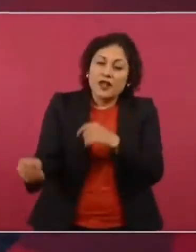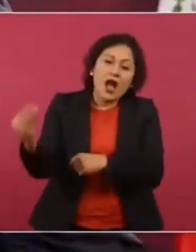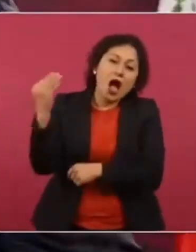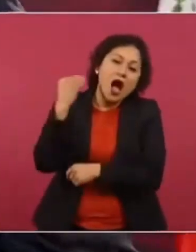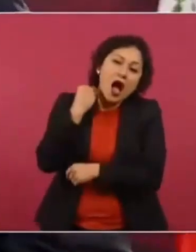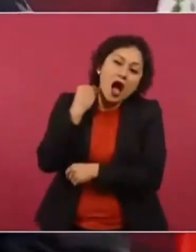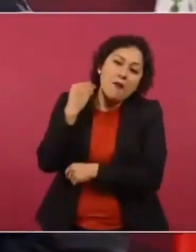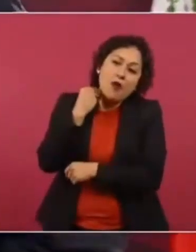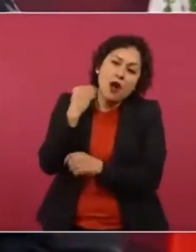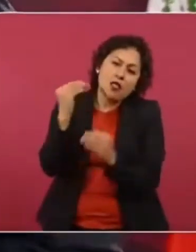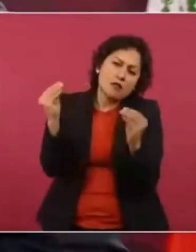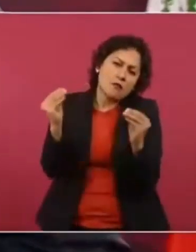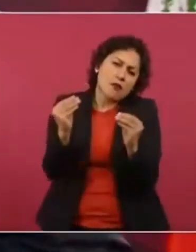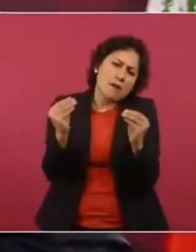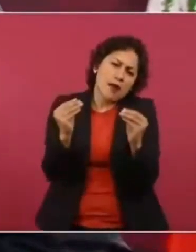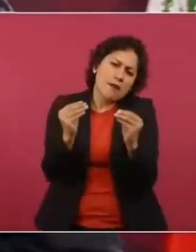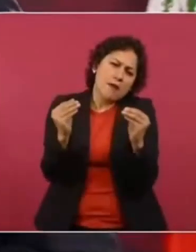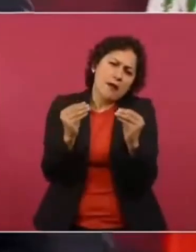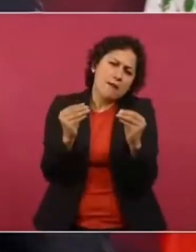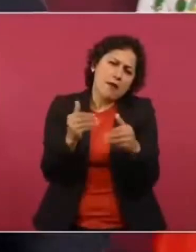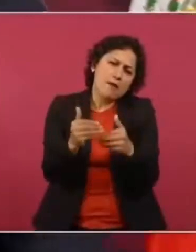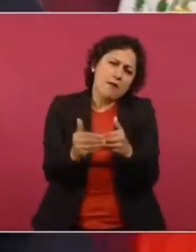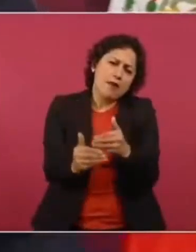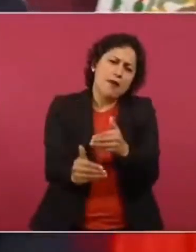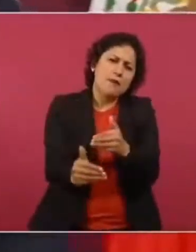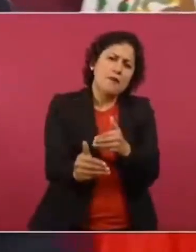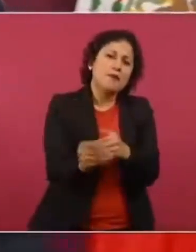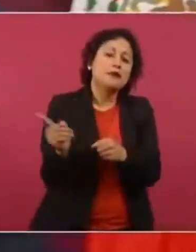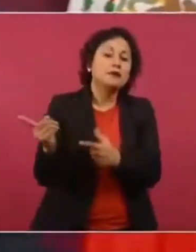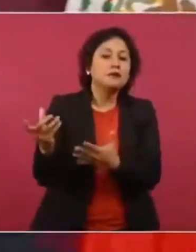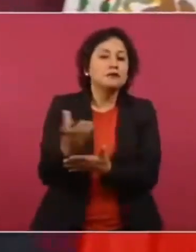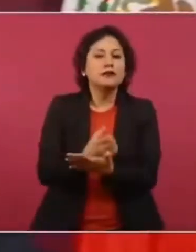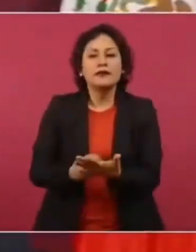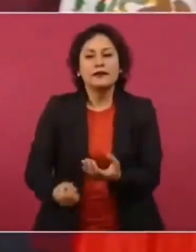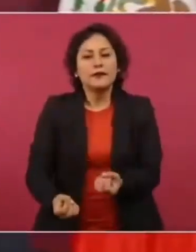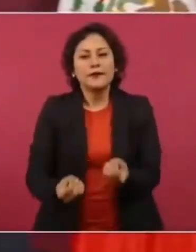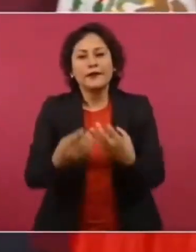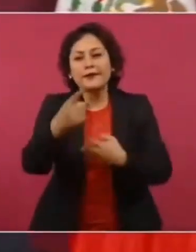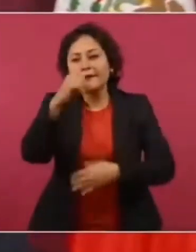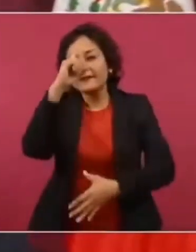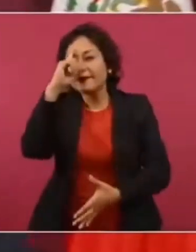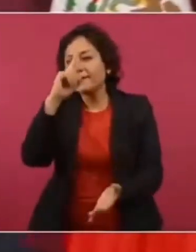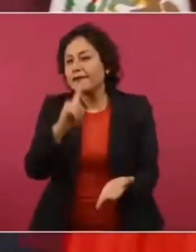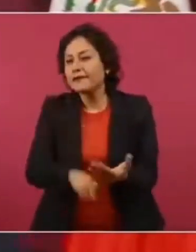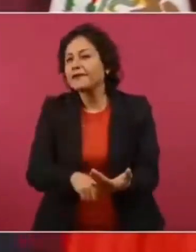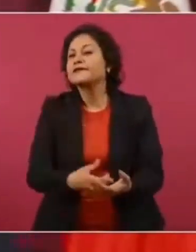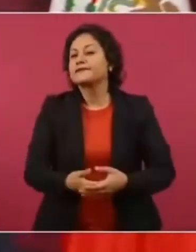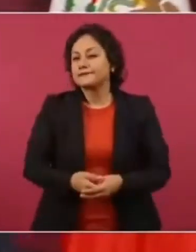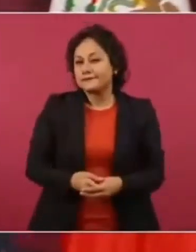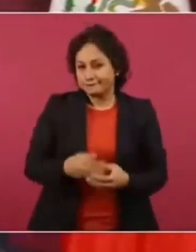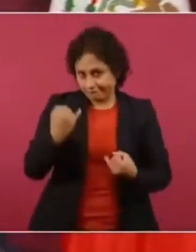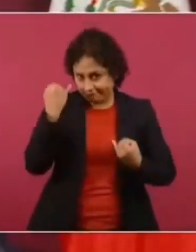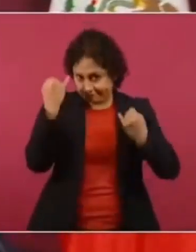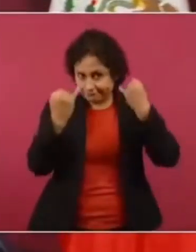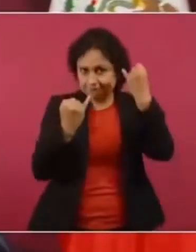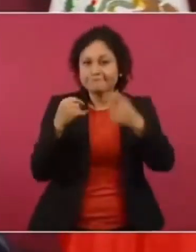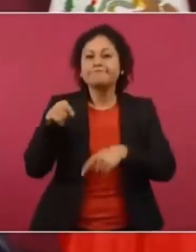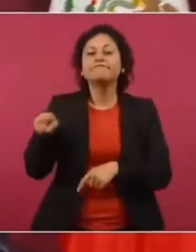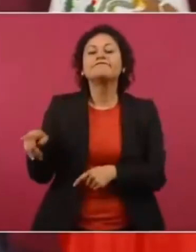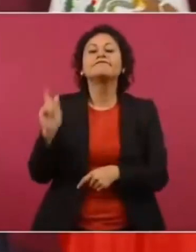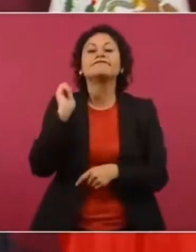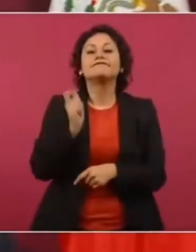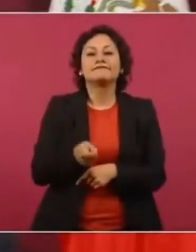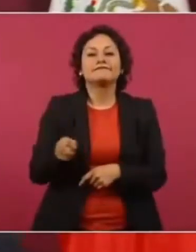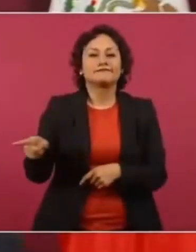Por el servicio como el servicio como abogado. Gómez